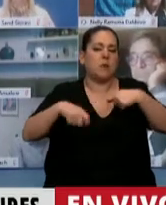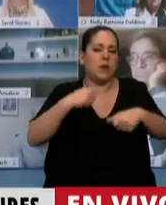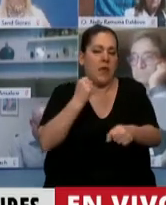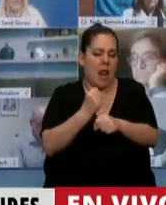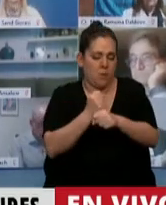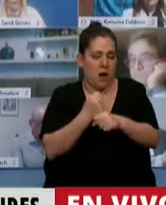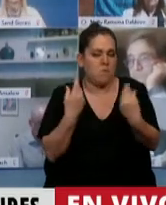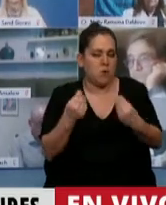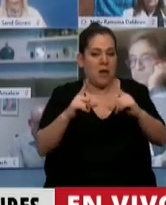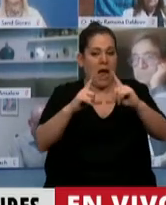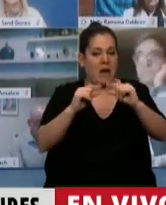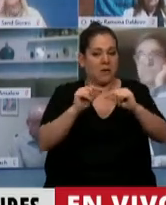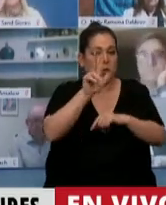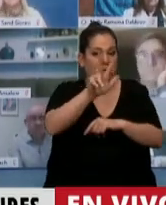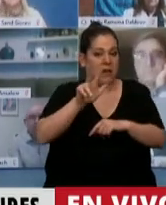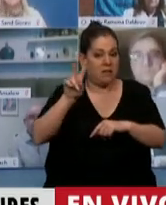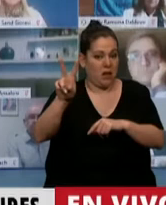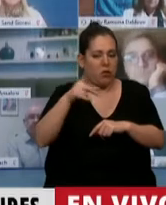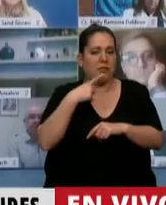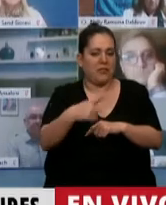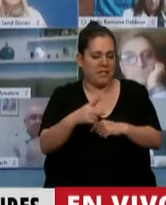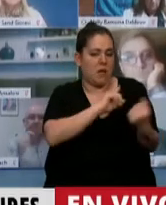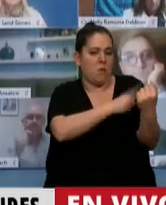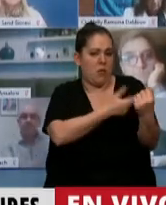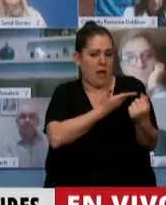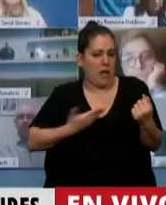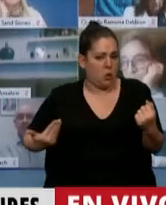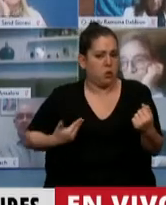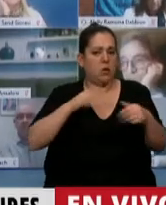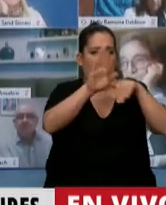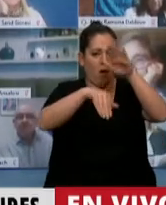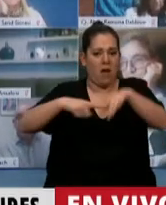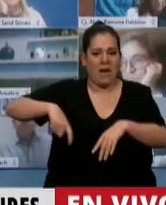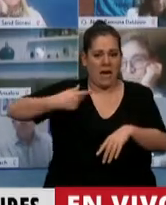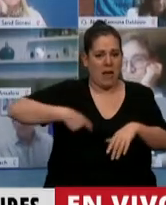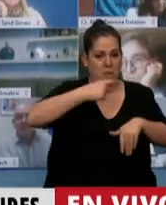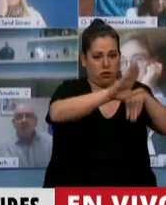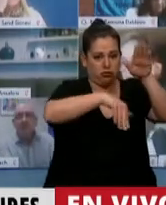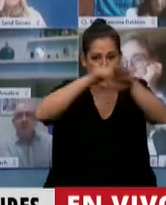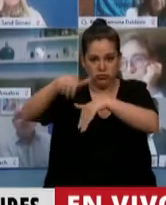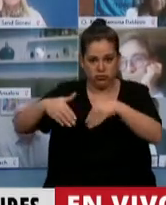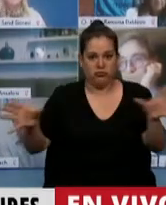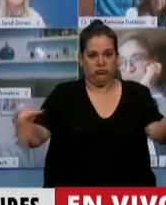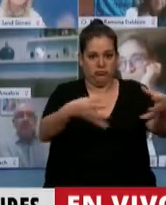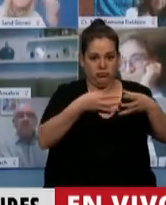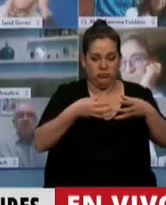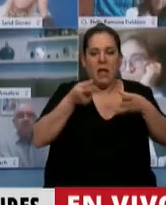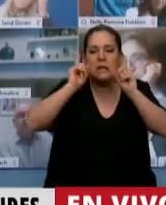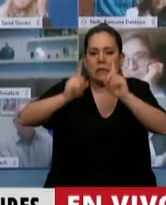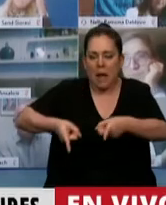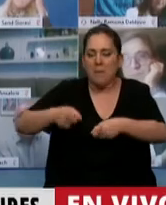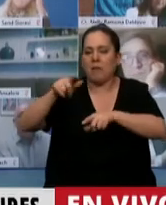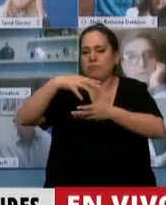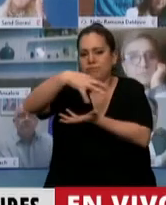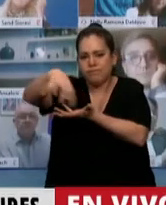artículo 32 plantea que el Poder Ejecutivo convocará a las entidades gremiales empresariales y demás organizaciones vinculadas a la